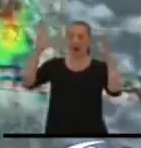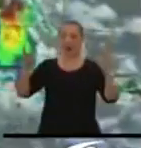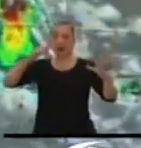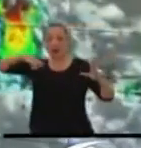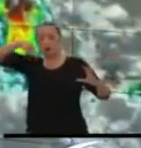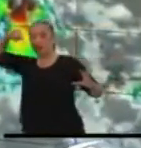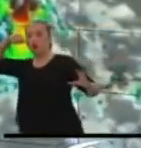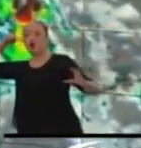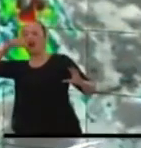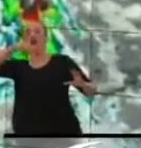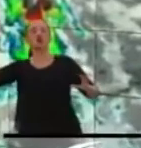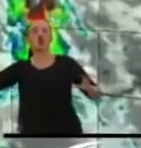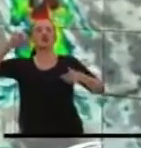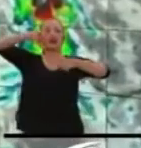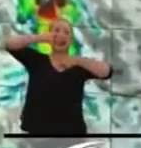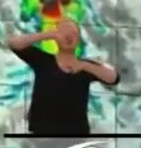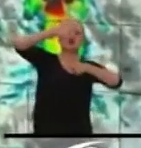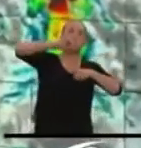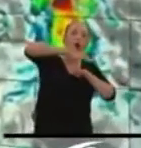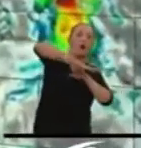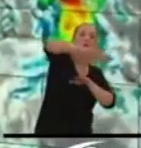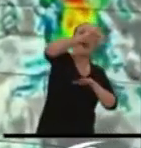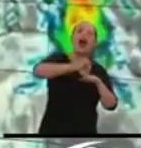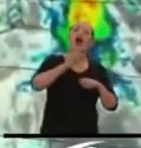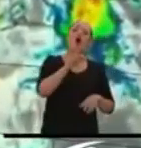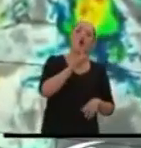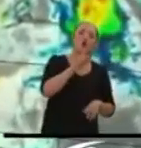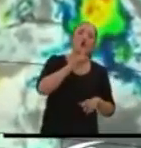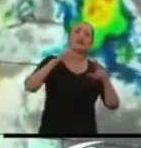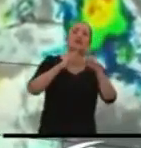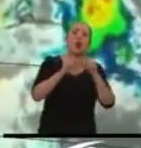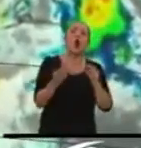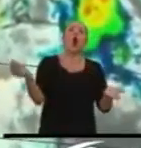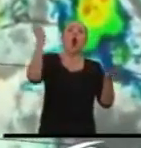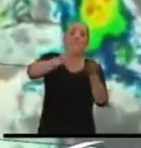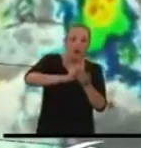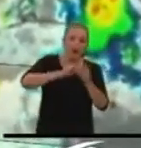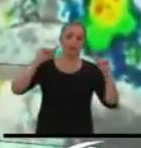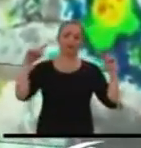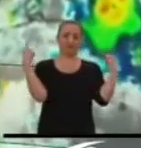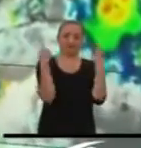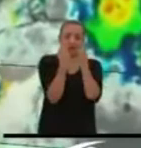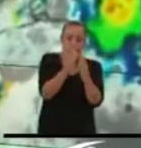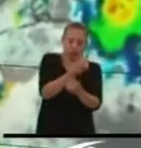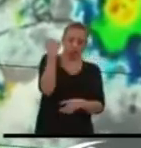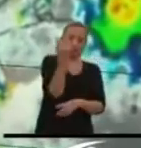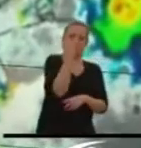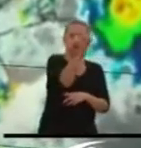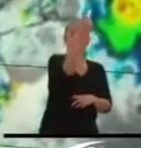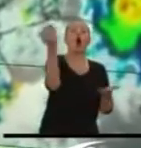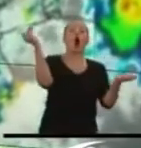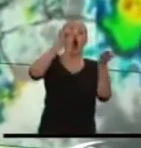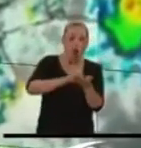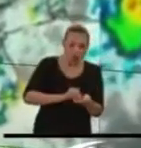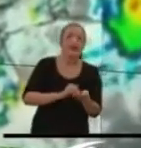costa de Honduras y Nicaragua se estaría formando un nuevo fenómeno natural todo lo que ustedes ven en el recuadro rojo